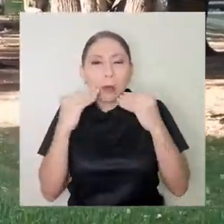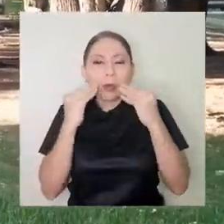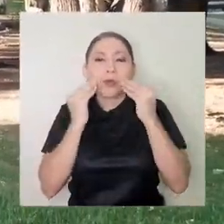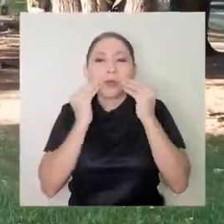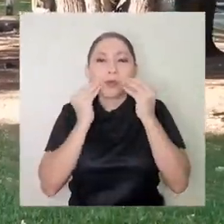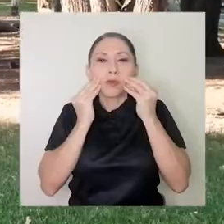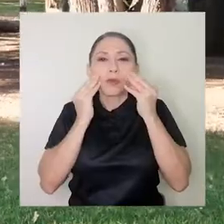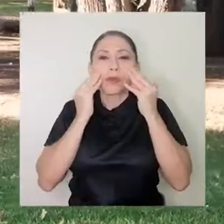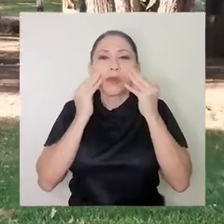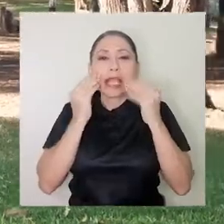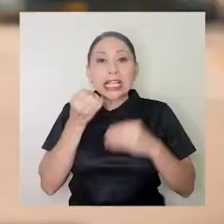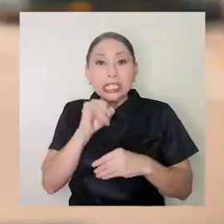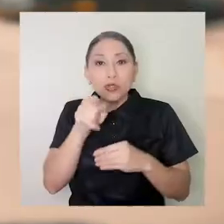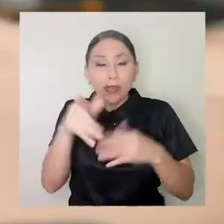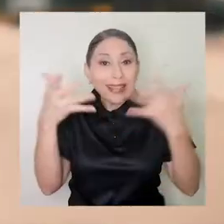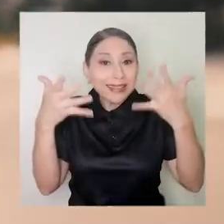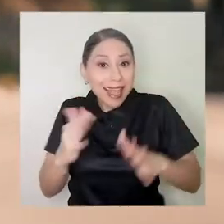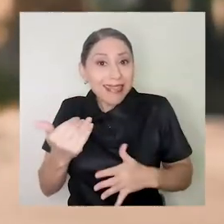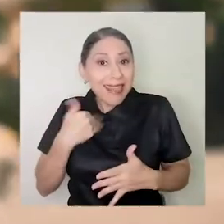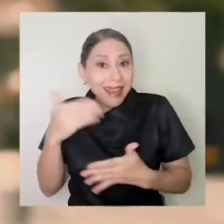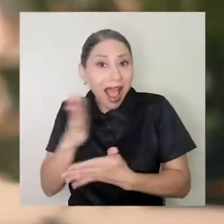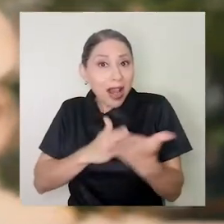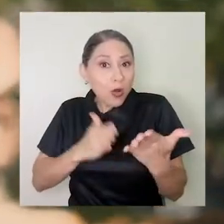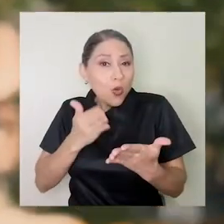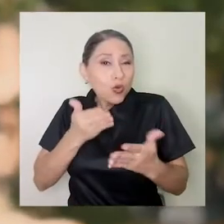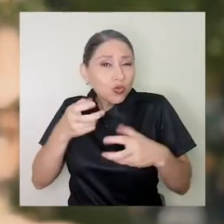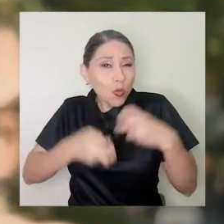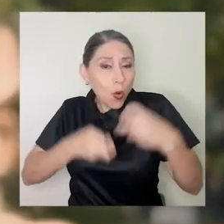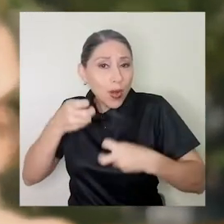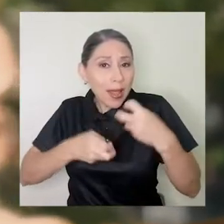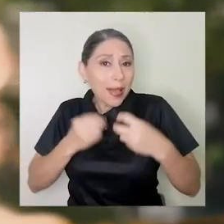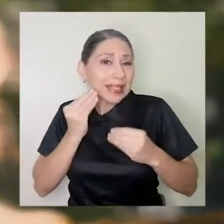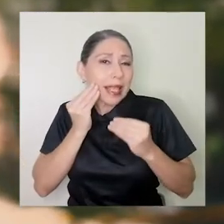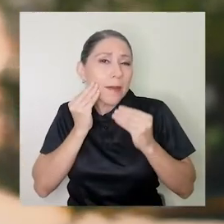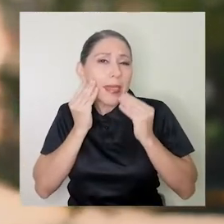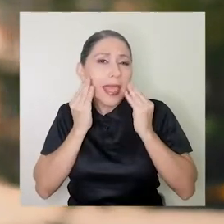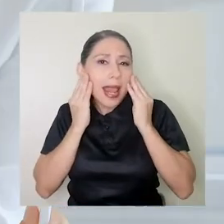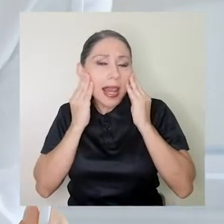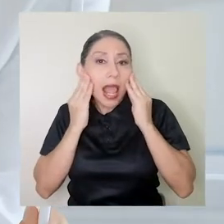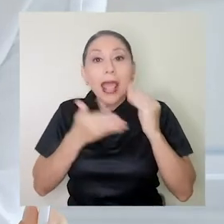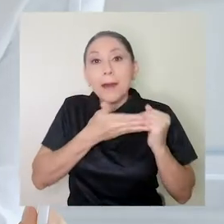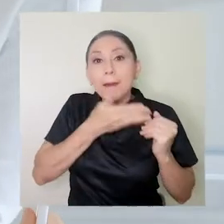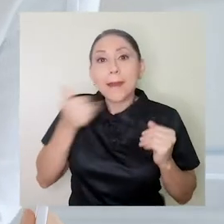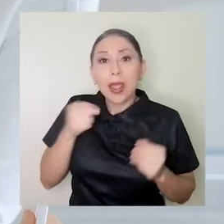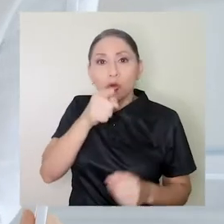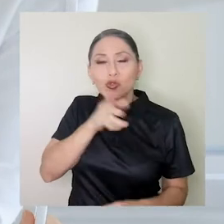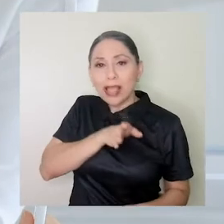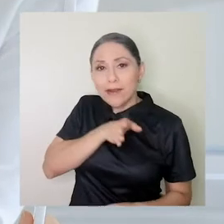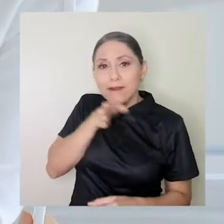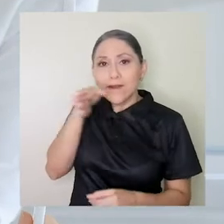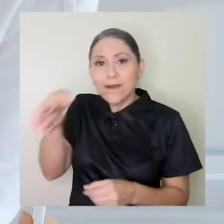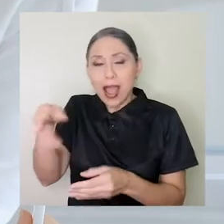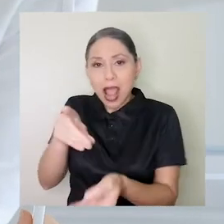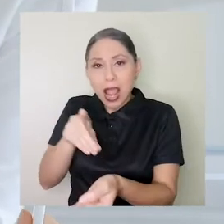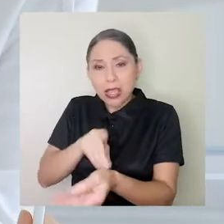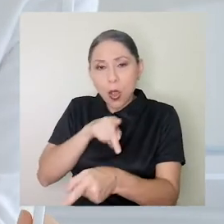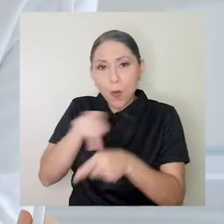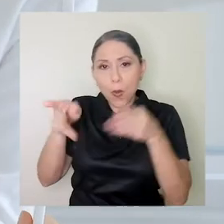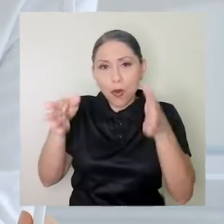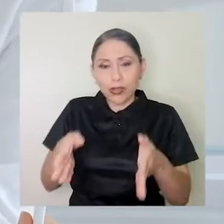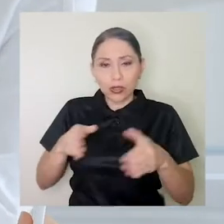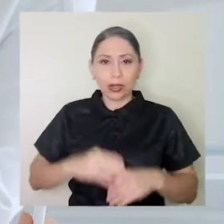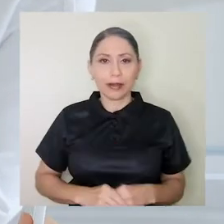y la inflamación cutánea. Si usted ya presenta alguno de estos problemas de piel, lo mejor es acudir a un